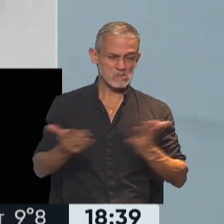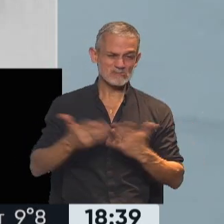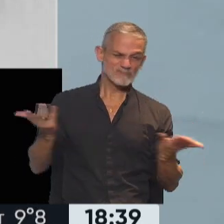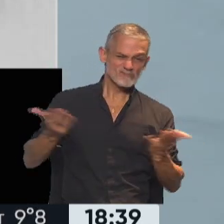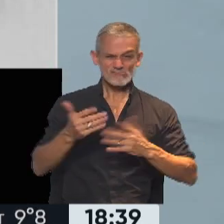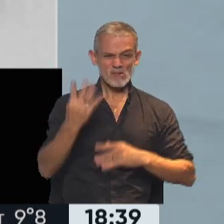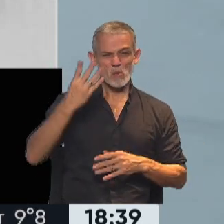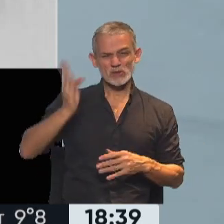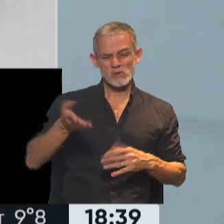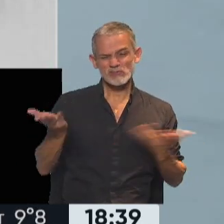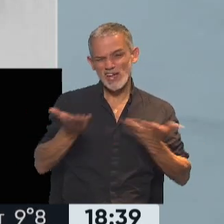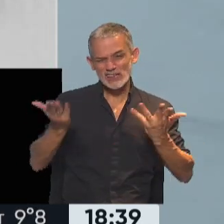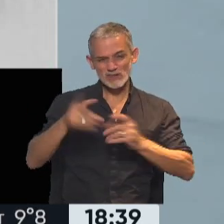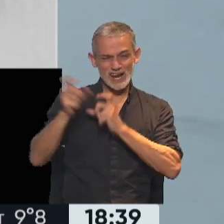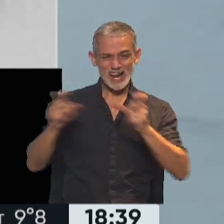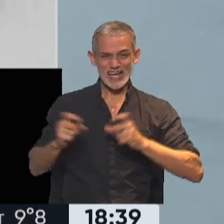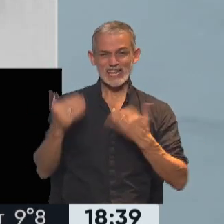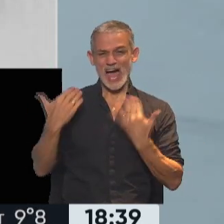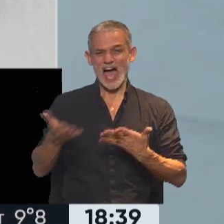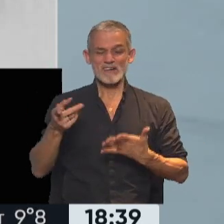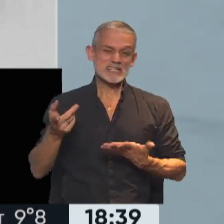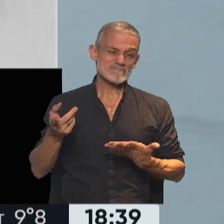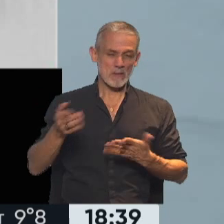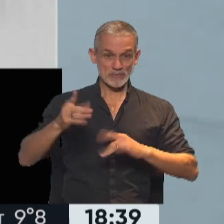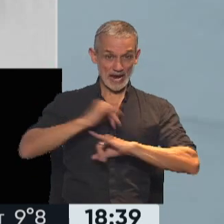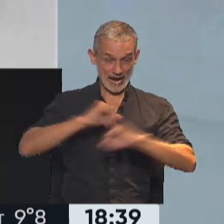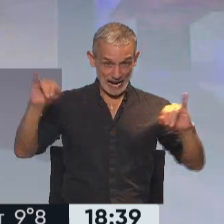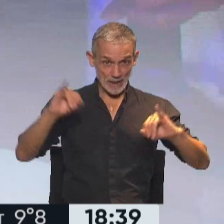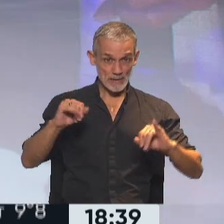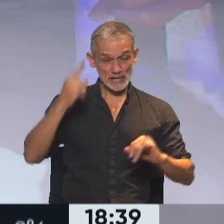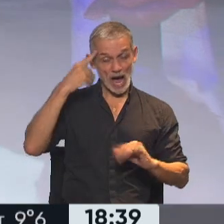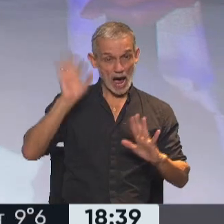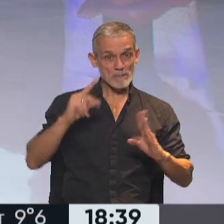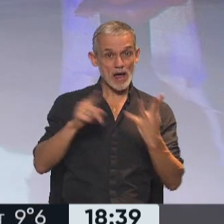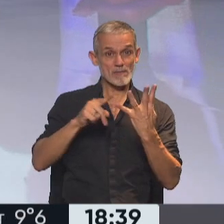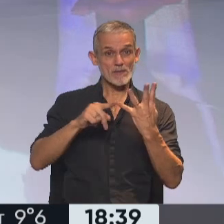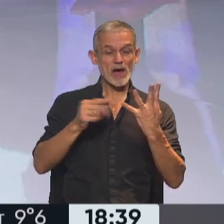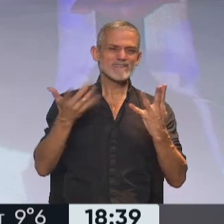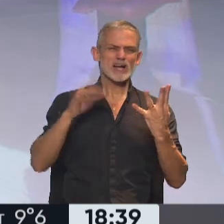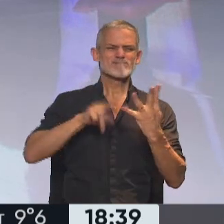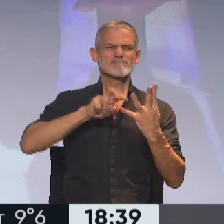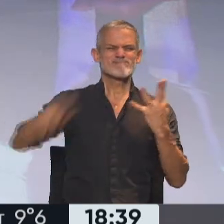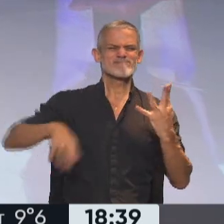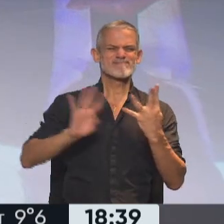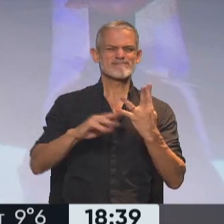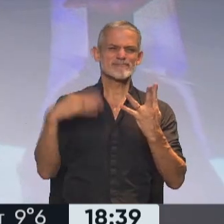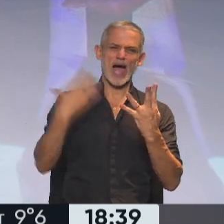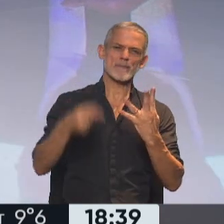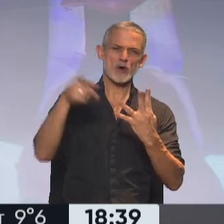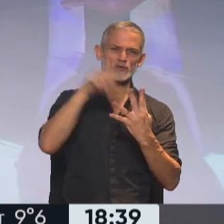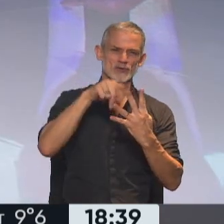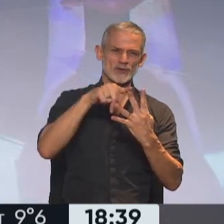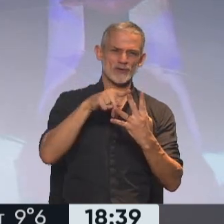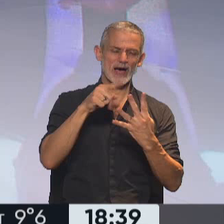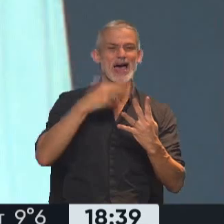perímetro, ¿no? La gente que votó a Fajardo. Sí, pero en un momento de la campaña se esperaba que Fajardo incluso se baje y apoya a Rodolfo Hernández.